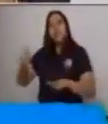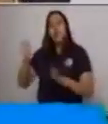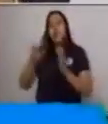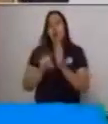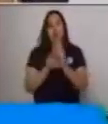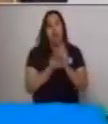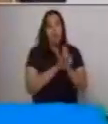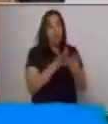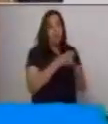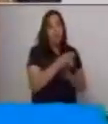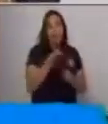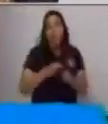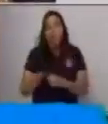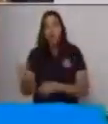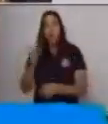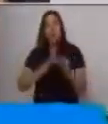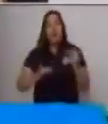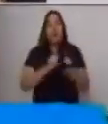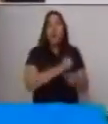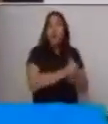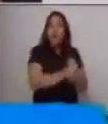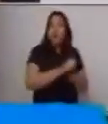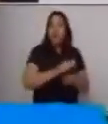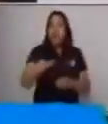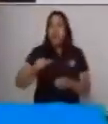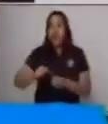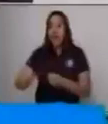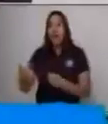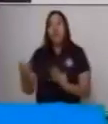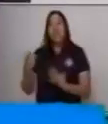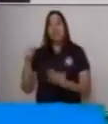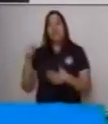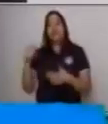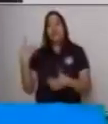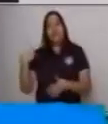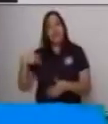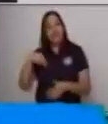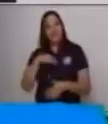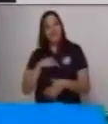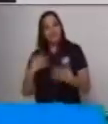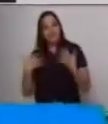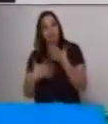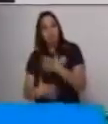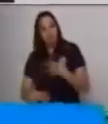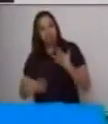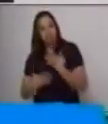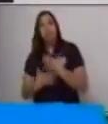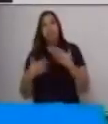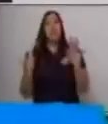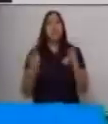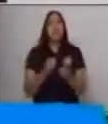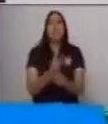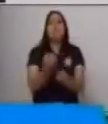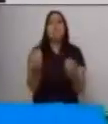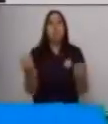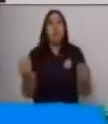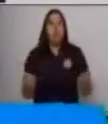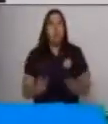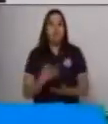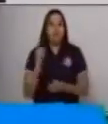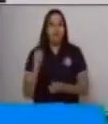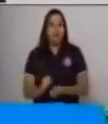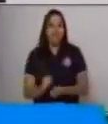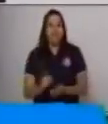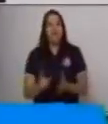aquí en la ciudad, todos tenemos la posibilidad de disfrutar un momento recreativo en un parque. Vamos a hacer la